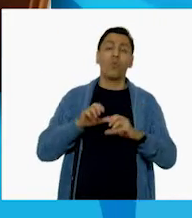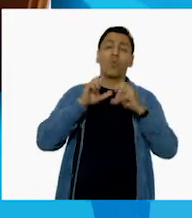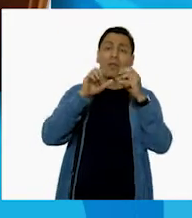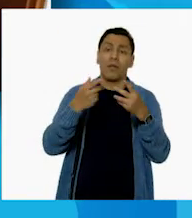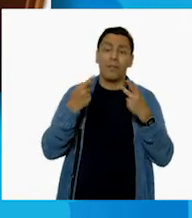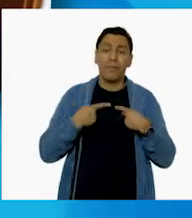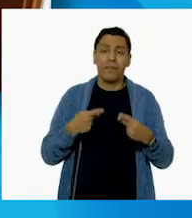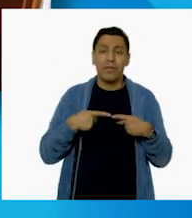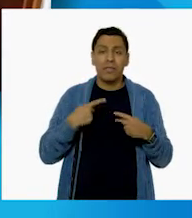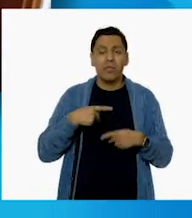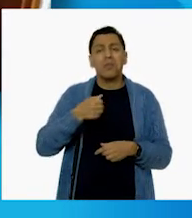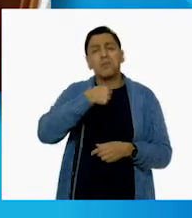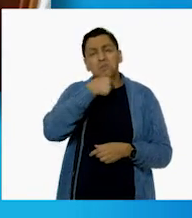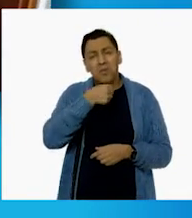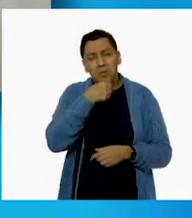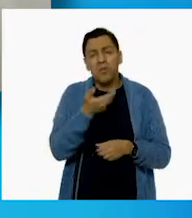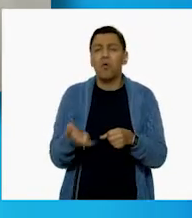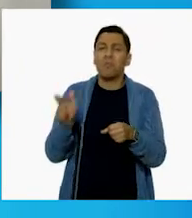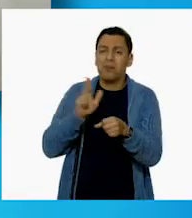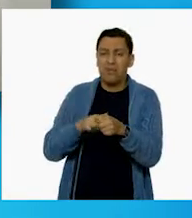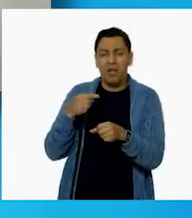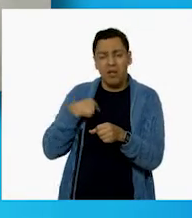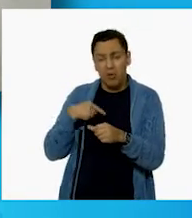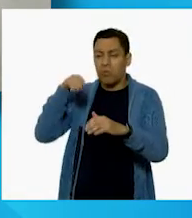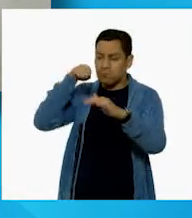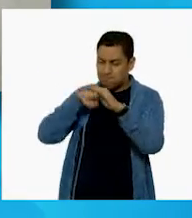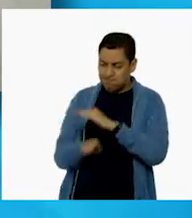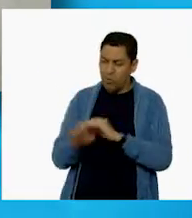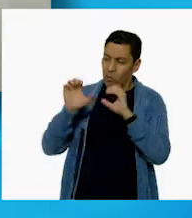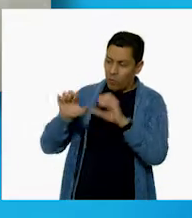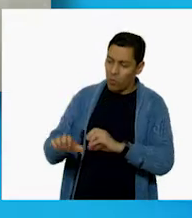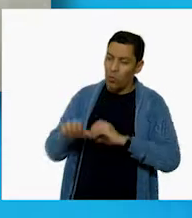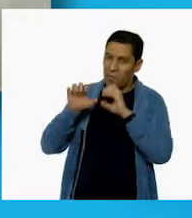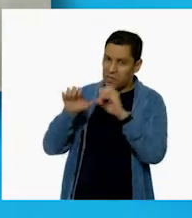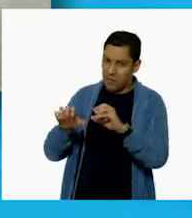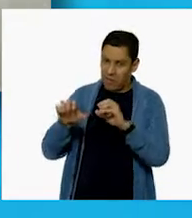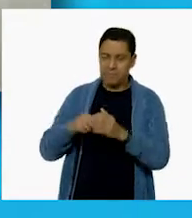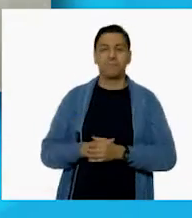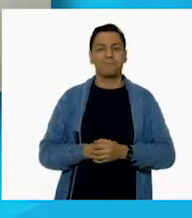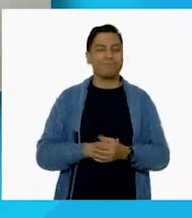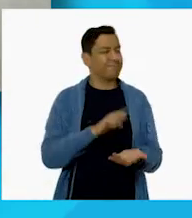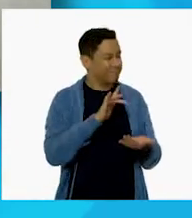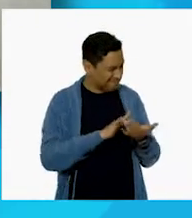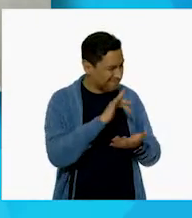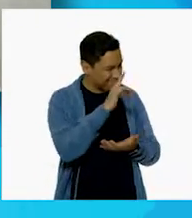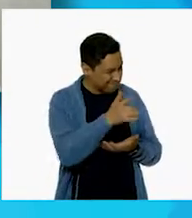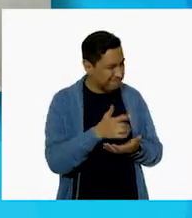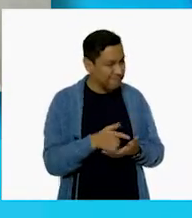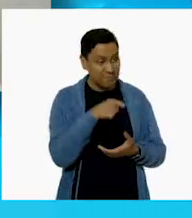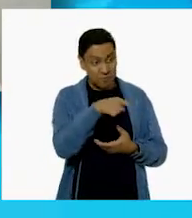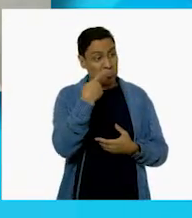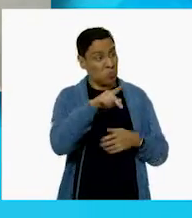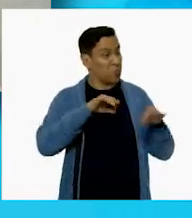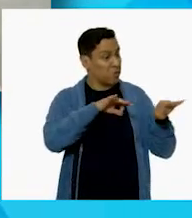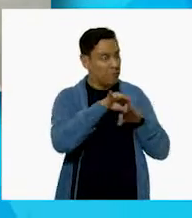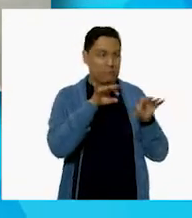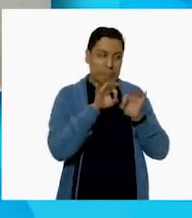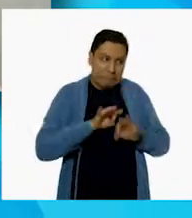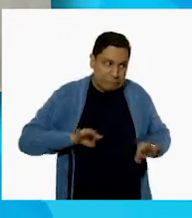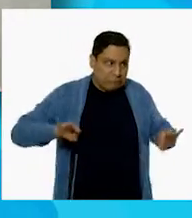adultas en un hospital. Muchas gracias, Ana Luisa. Tu trabajo es muy importante.